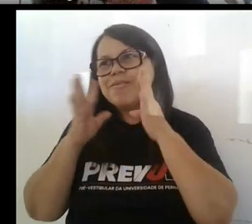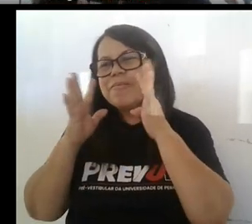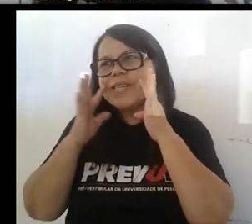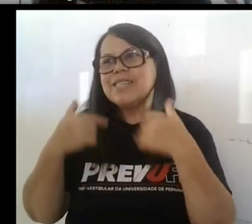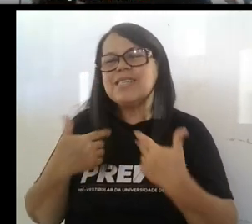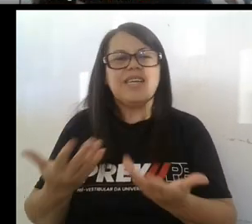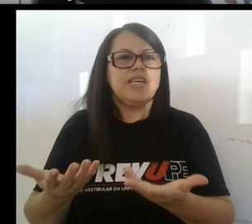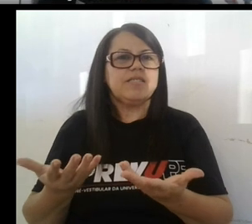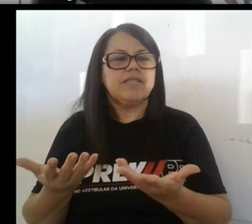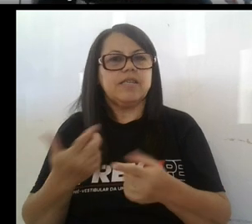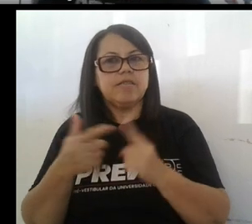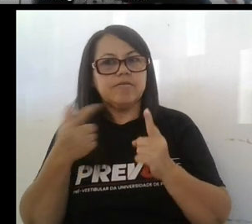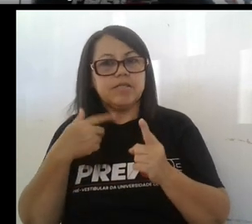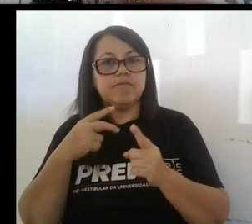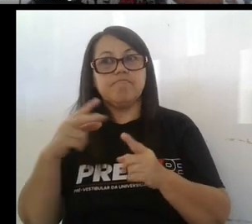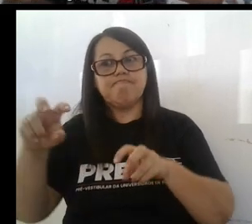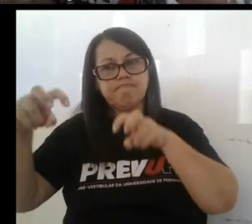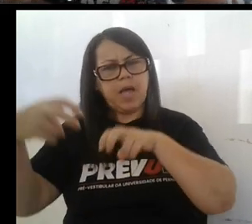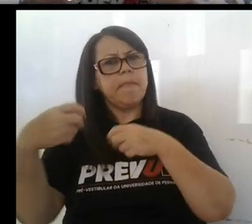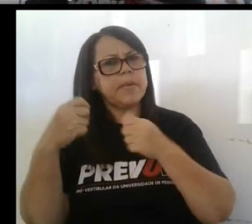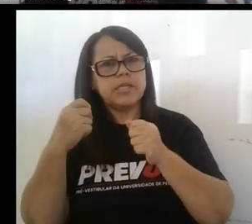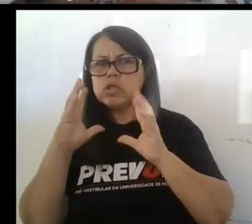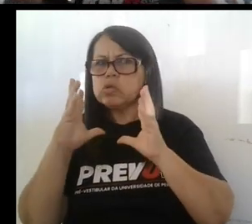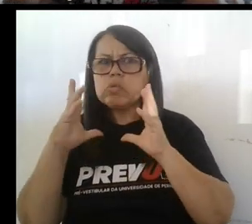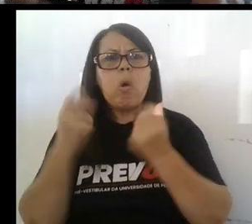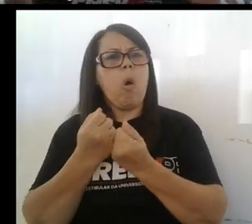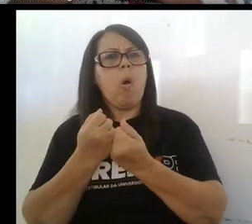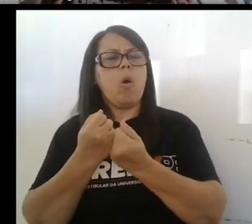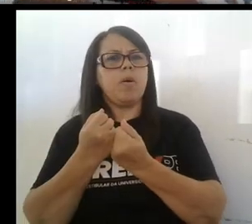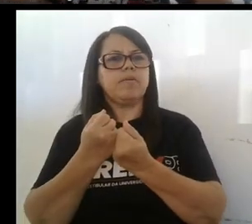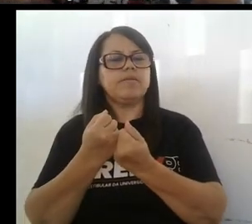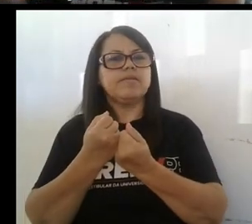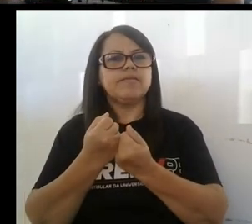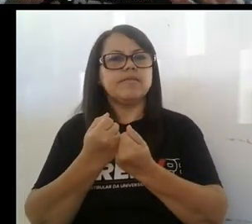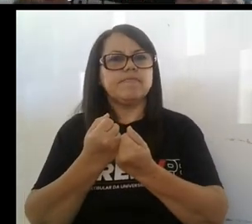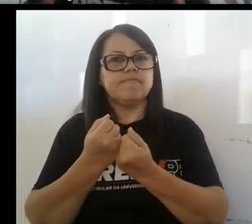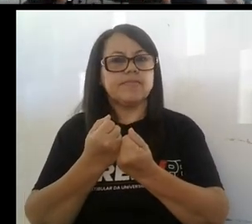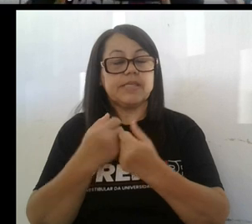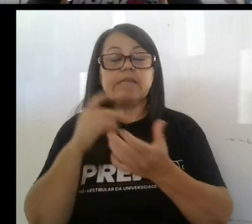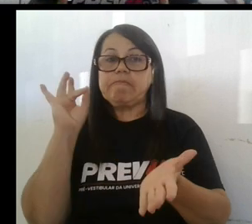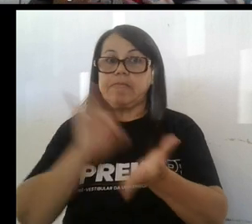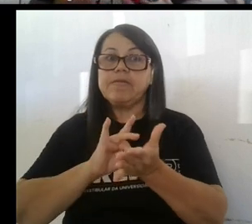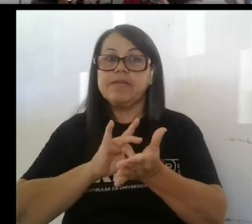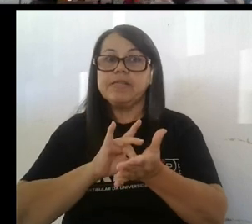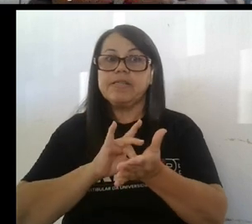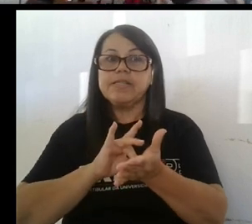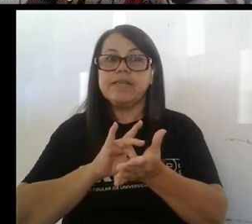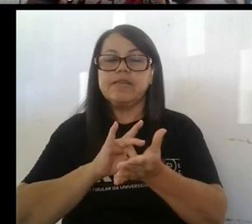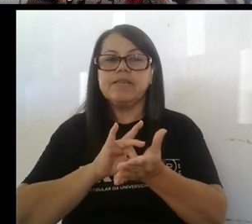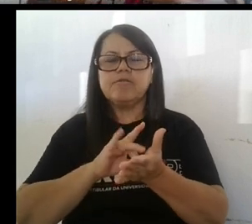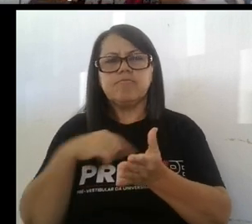Entonces, la escucha activa es una escucha total, plena, global, ¿no? En que realmente